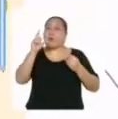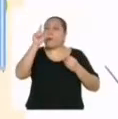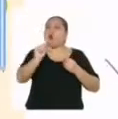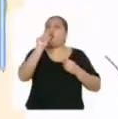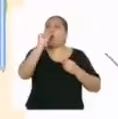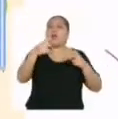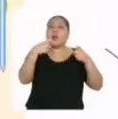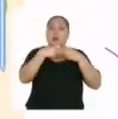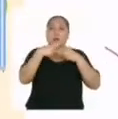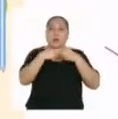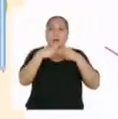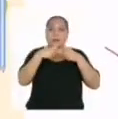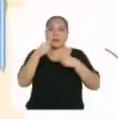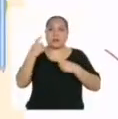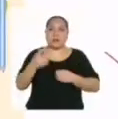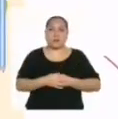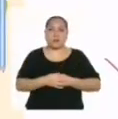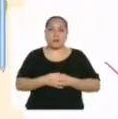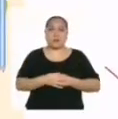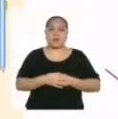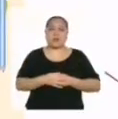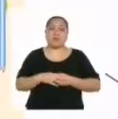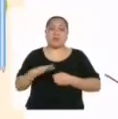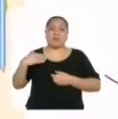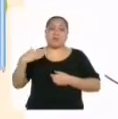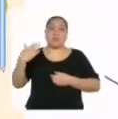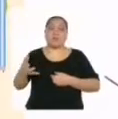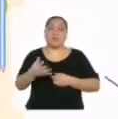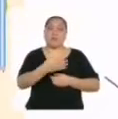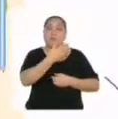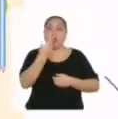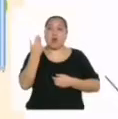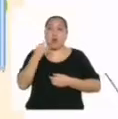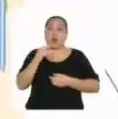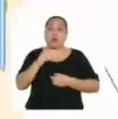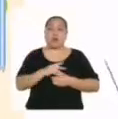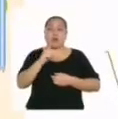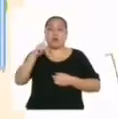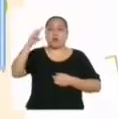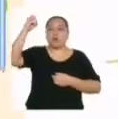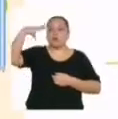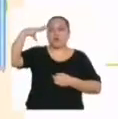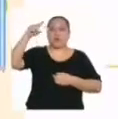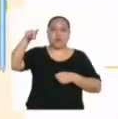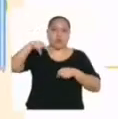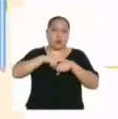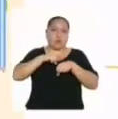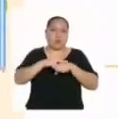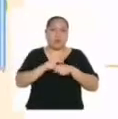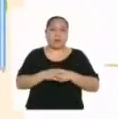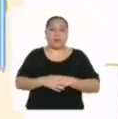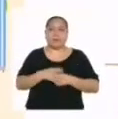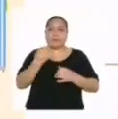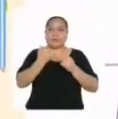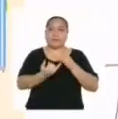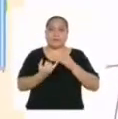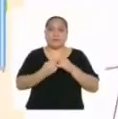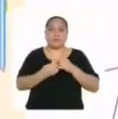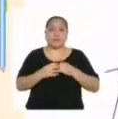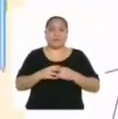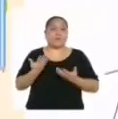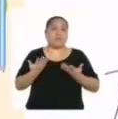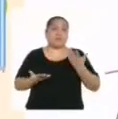electricidad y duran hasta 10 veces más que un foco común. O para terminar,